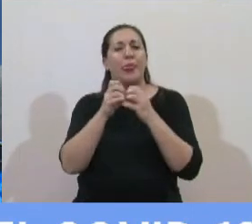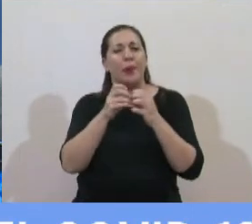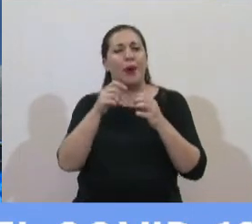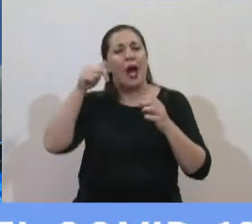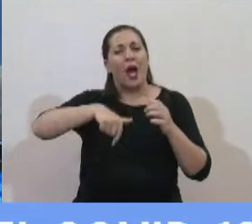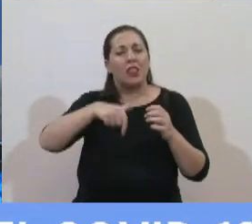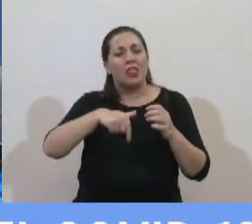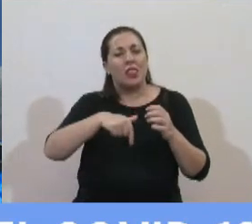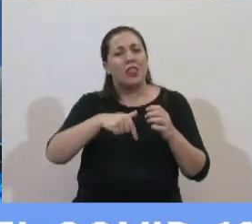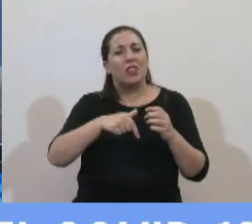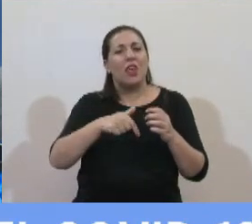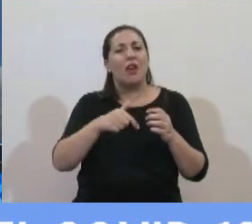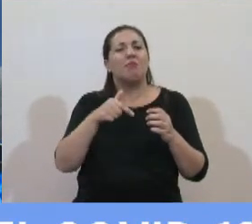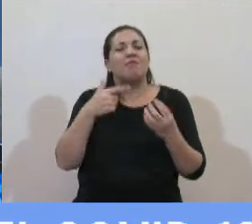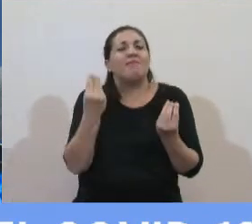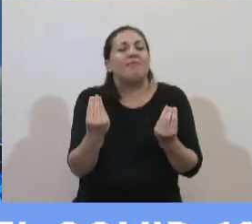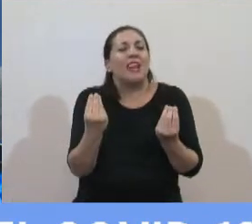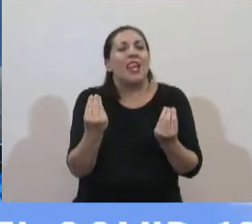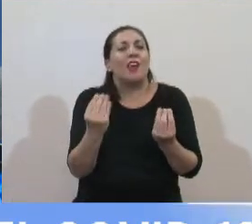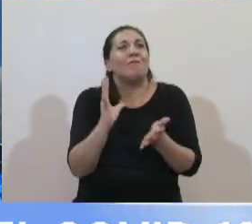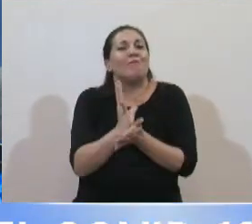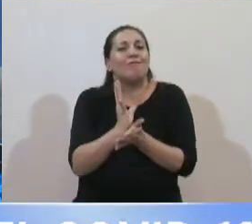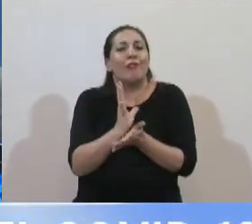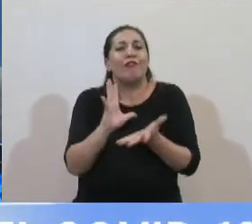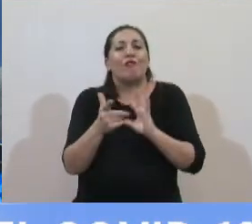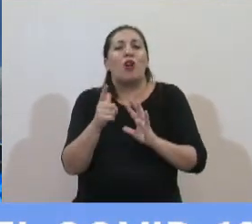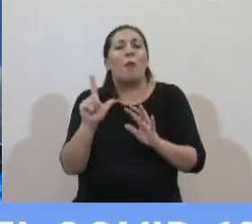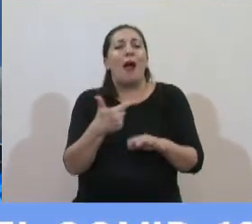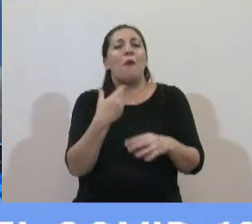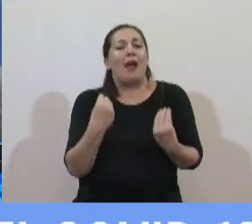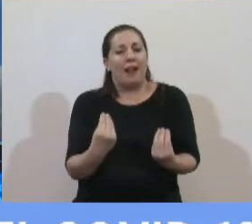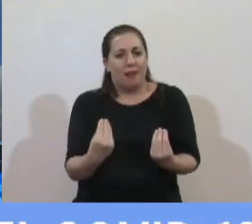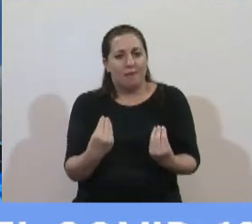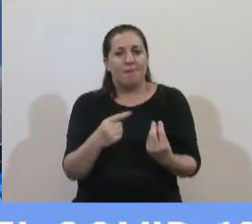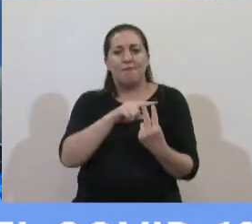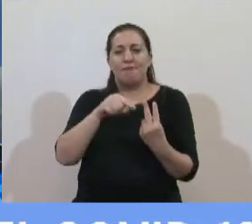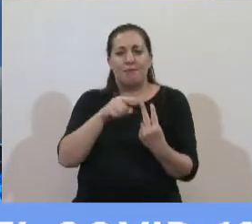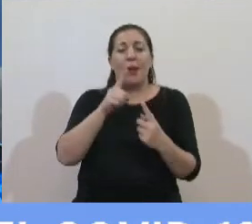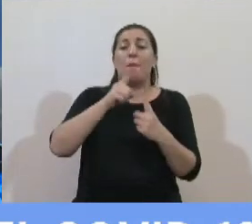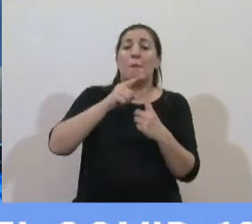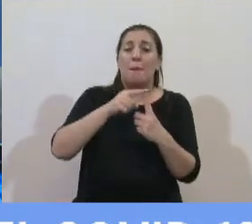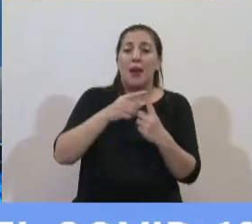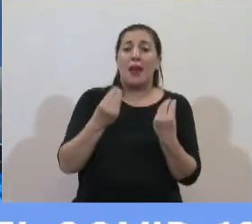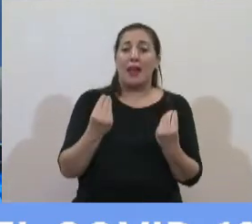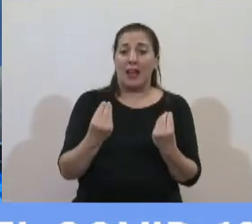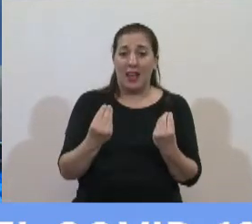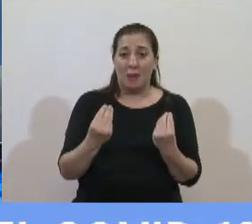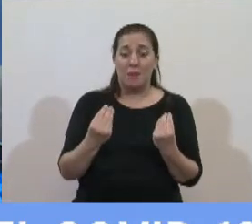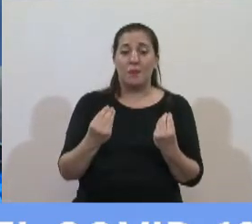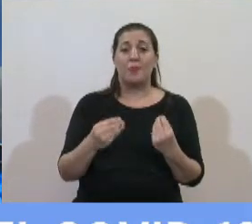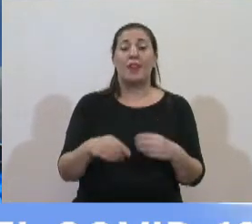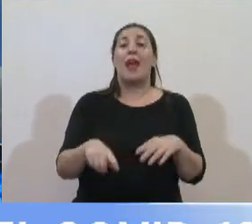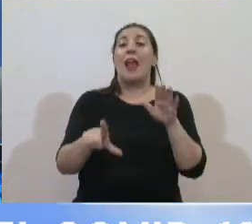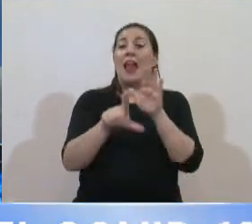o que estamos dando en el día de la fecha? la paradoja son dos presidentas la primera que en el marco de